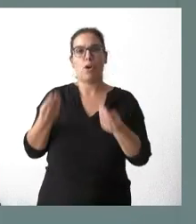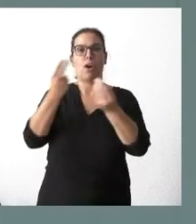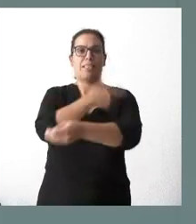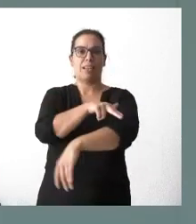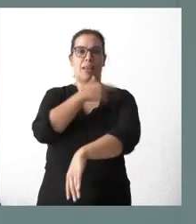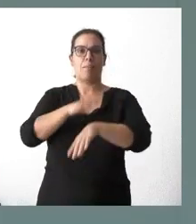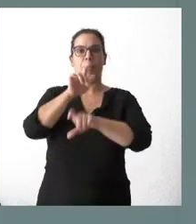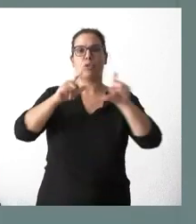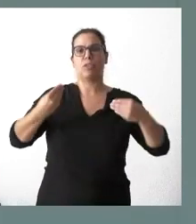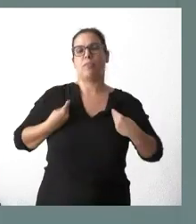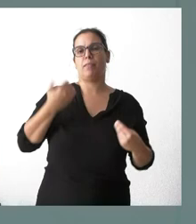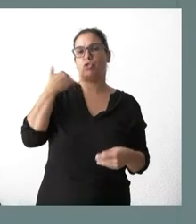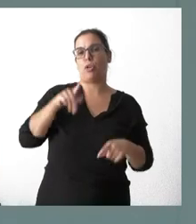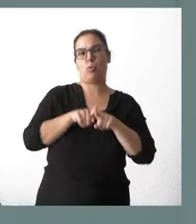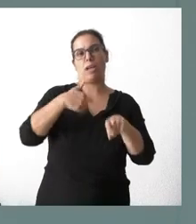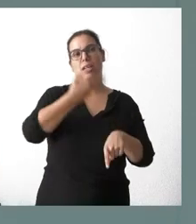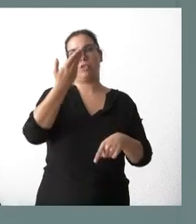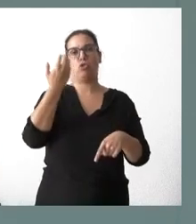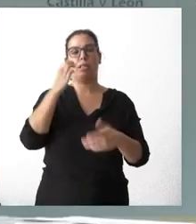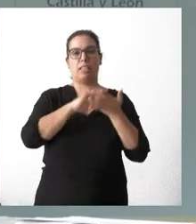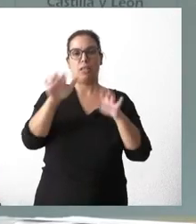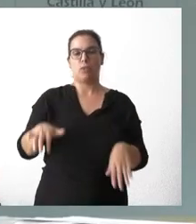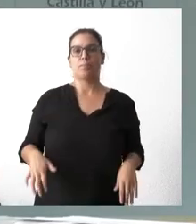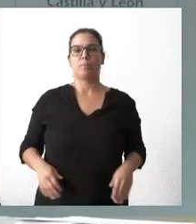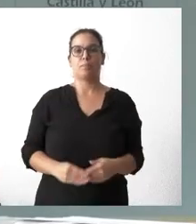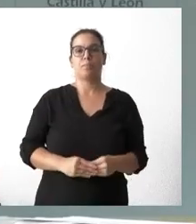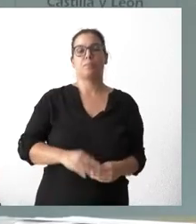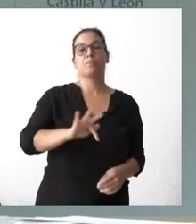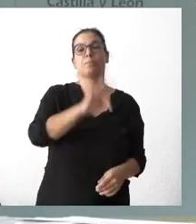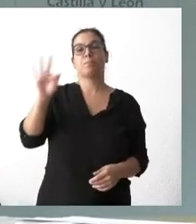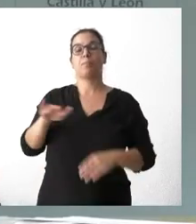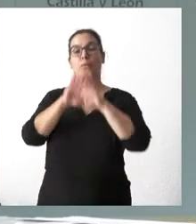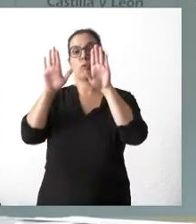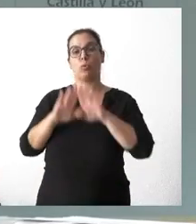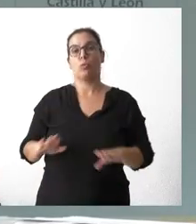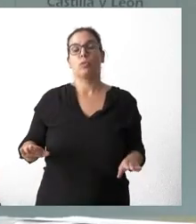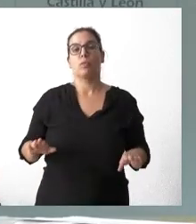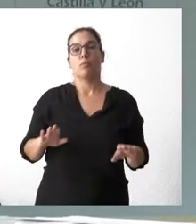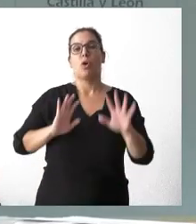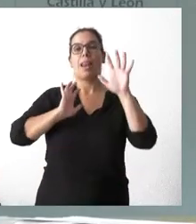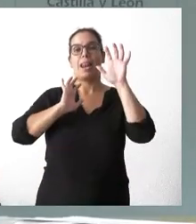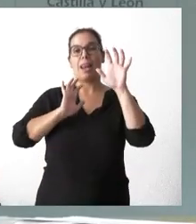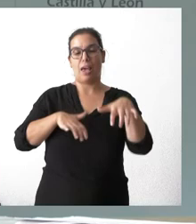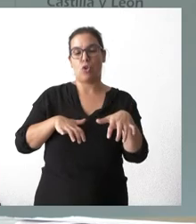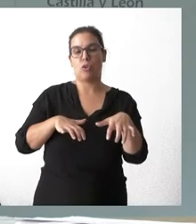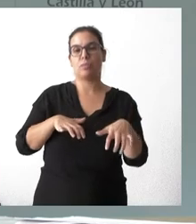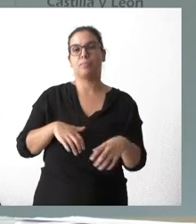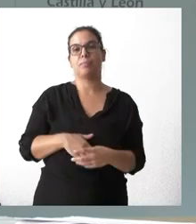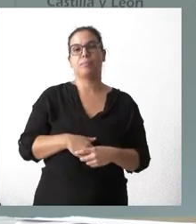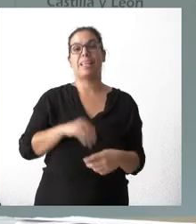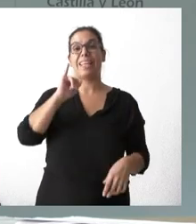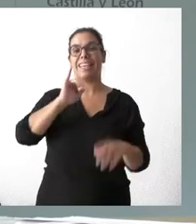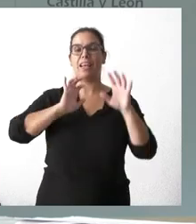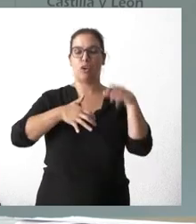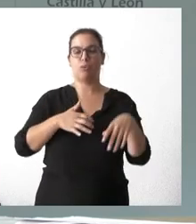sorianos, igual que lo hacemos en el conjunto de Castilla y León. Pues vamos a cerrar este turno en León con Carlos Domínguez, de